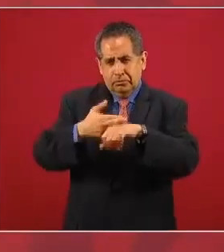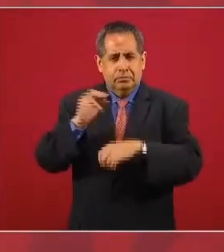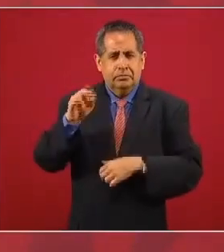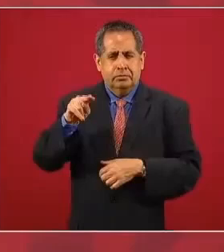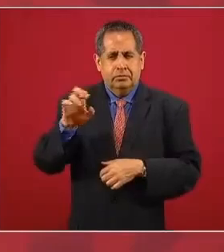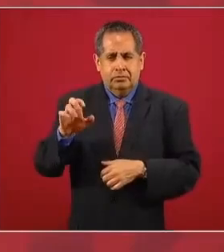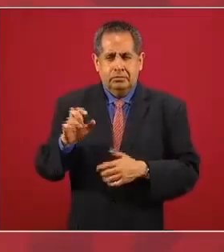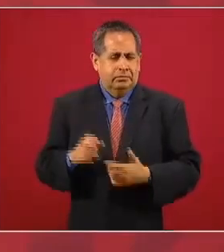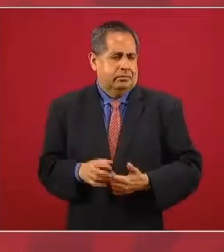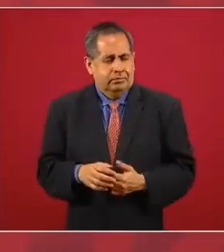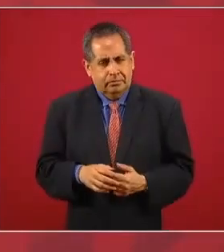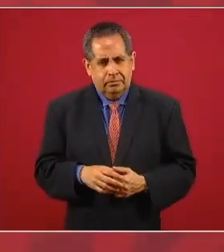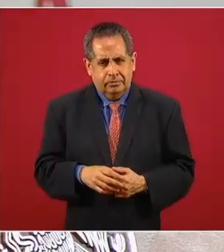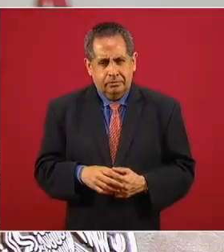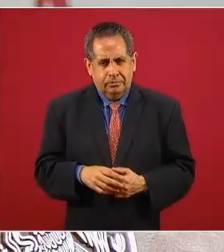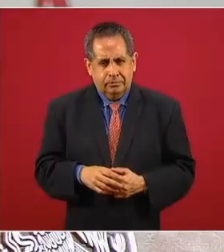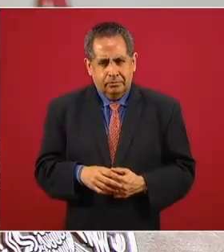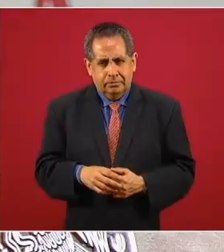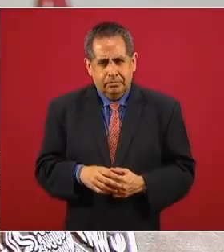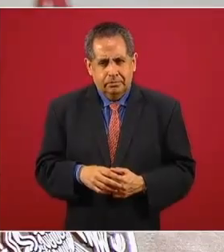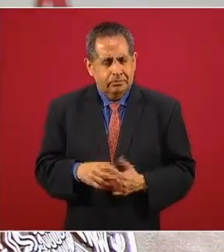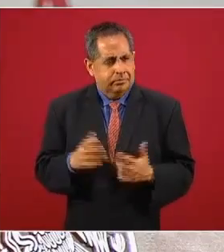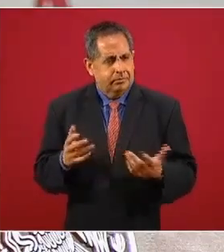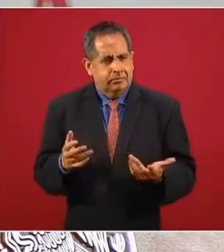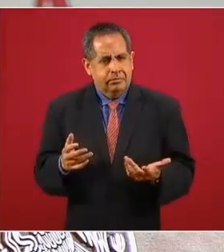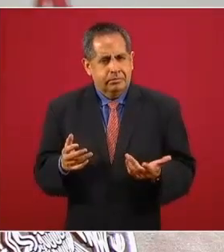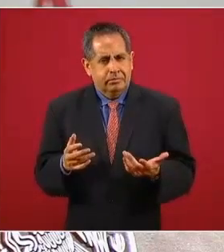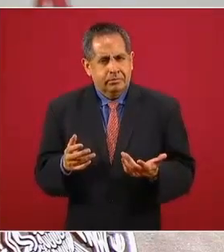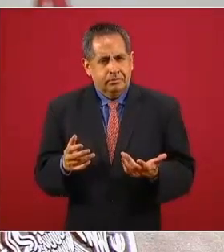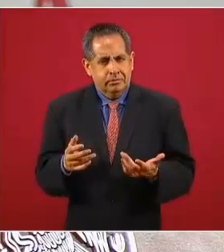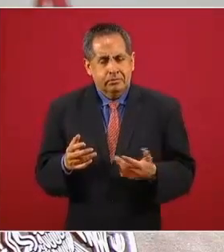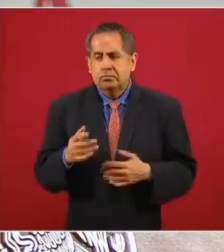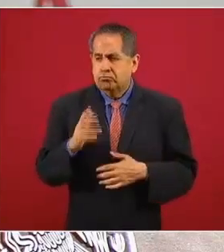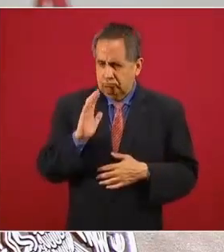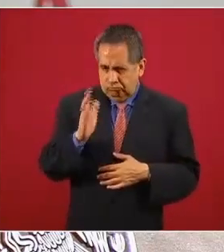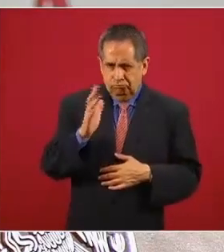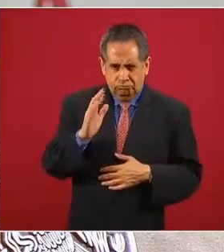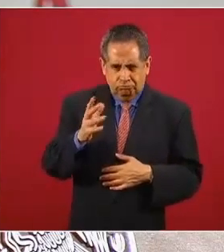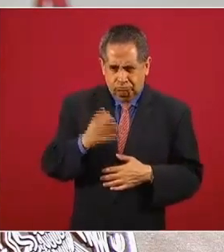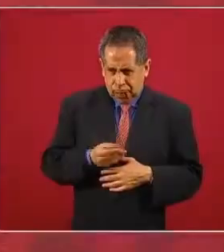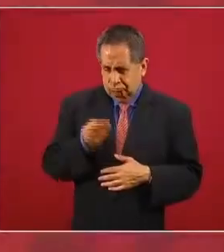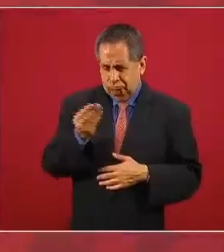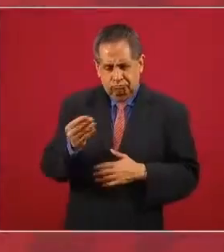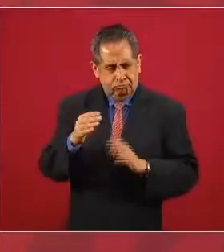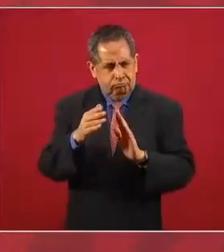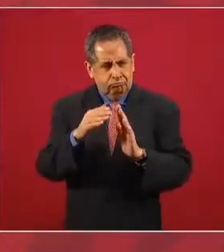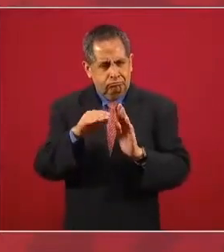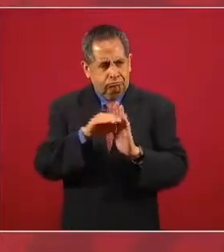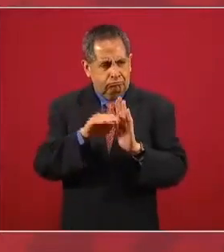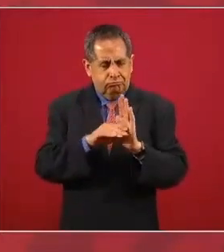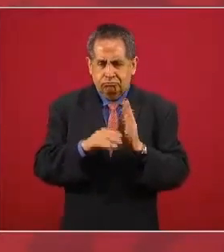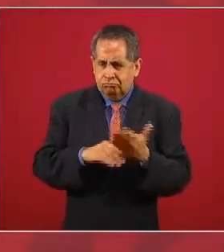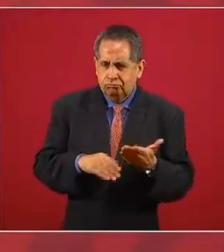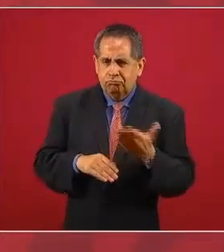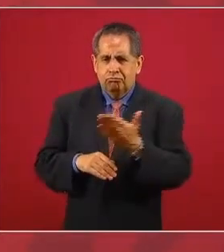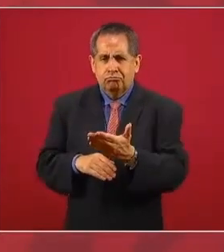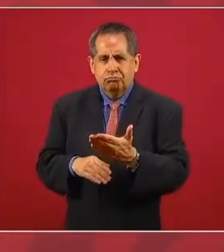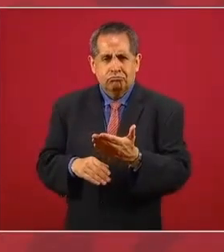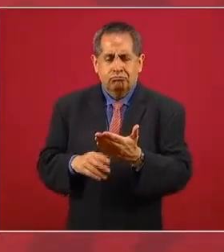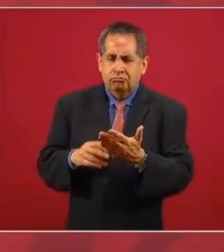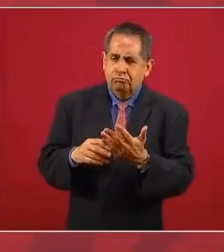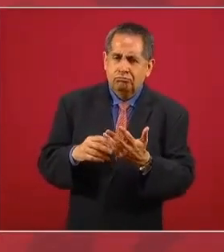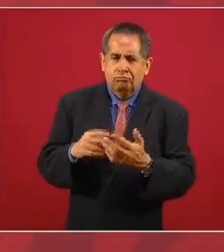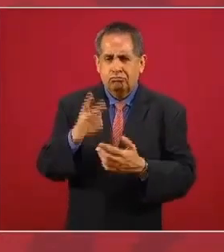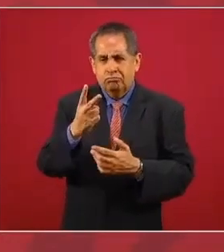y les hemos presentado dos, tres